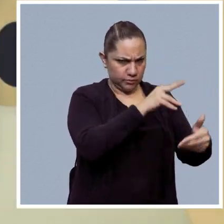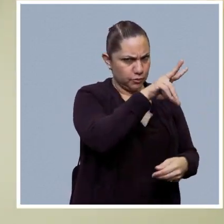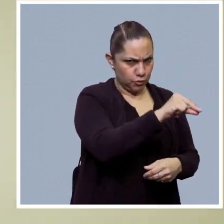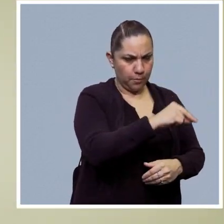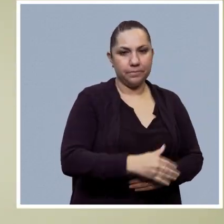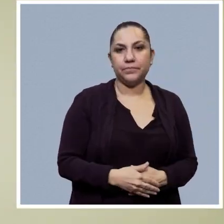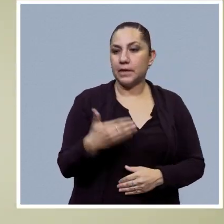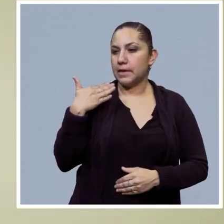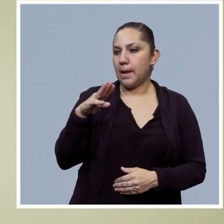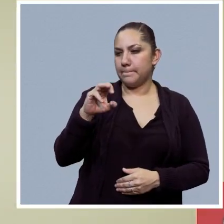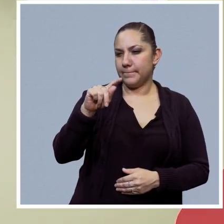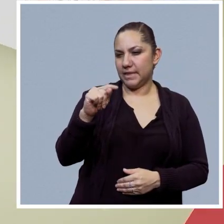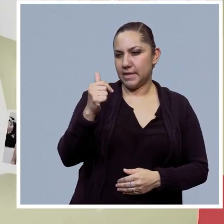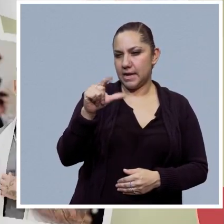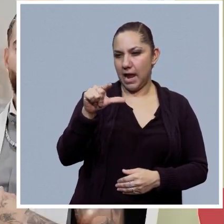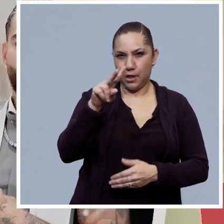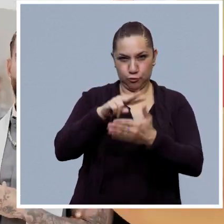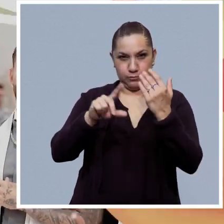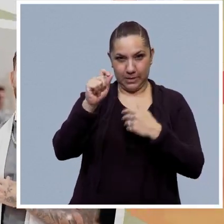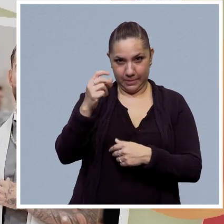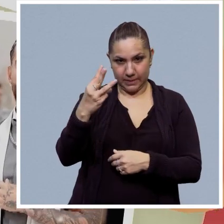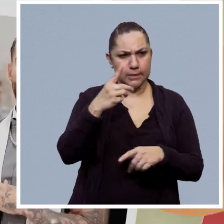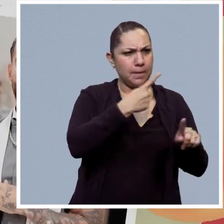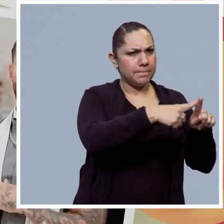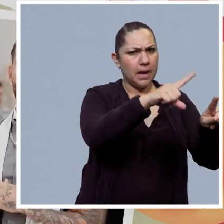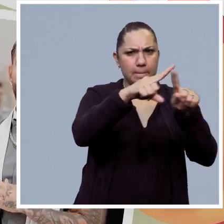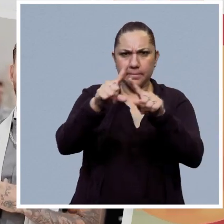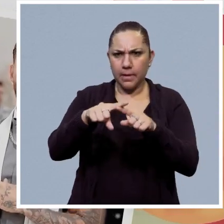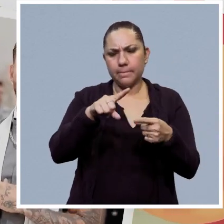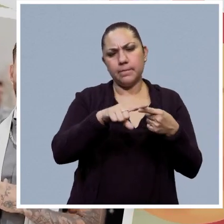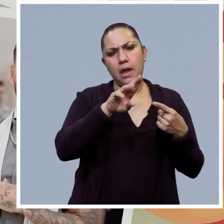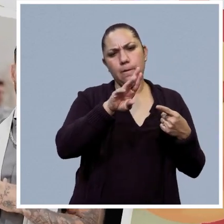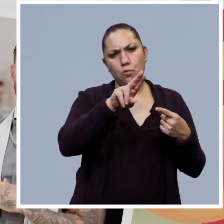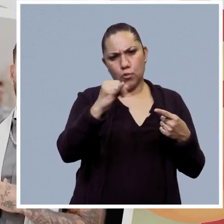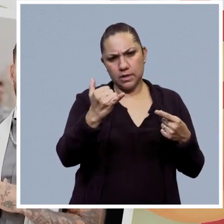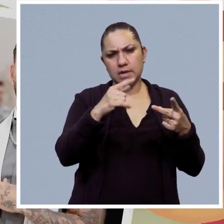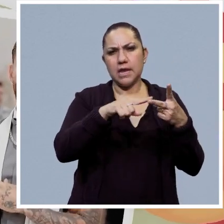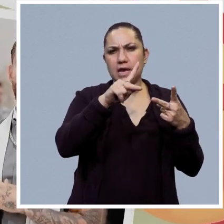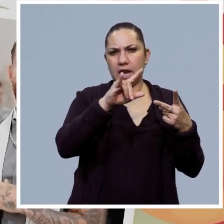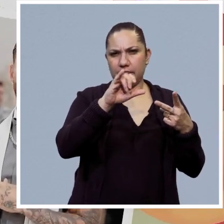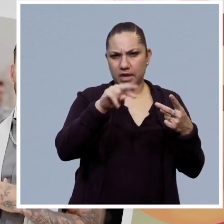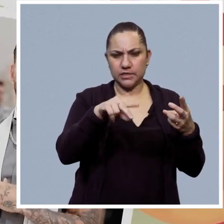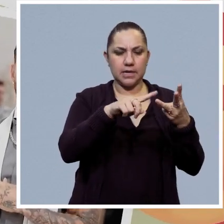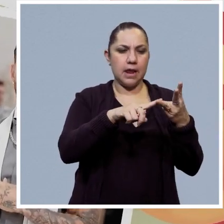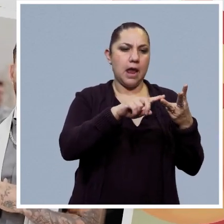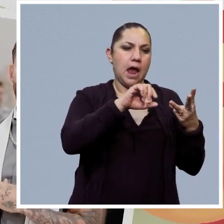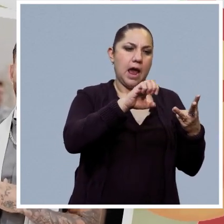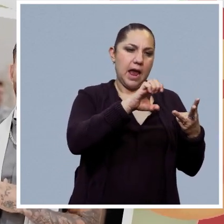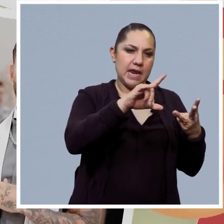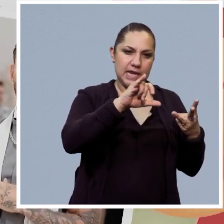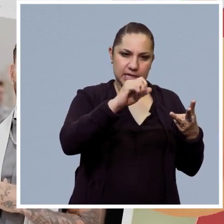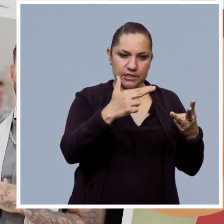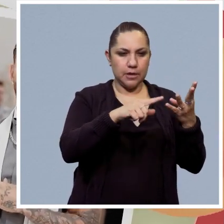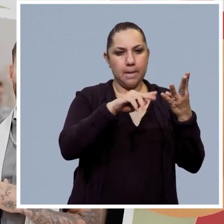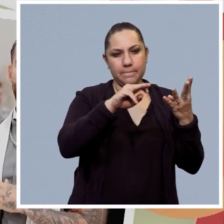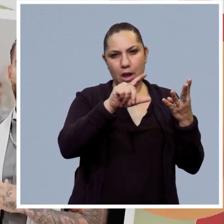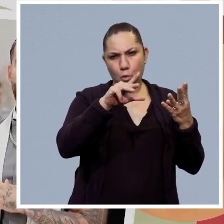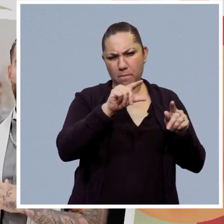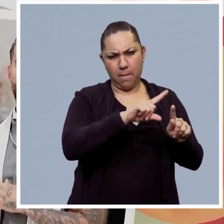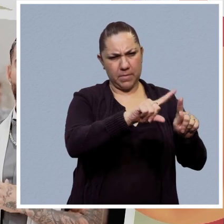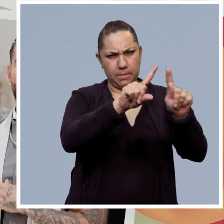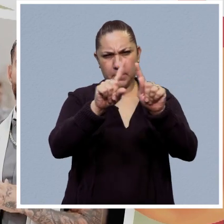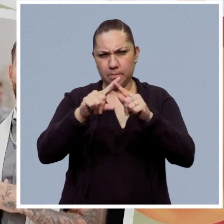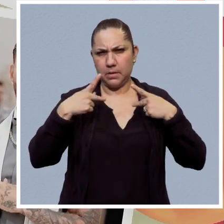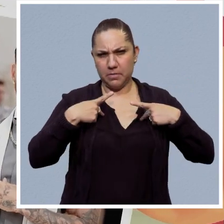En la reciente Midgala 2023 asistieron entre los invitados Bad Bunny, Kim Kardashian, Billie Eilish y Maluma, entre